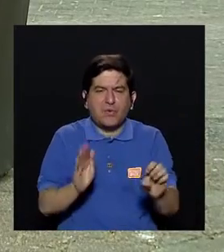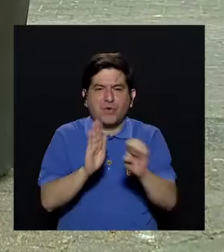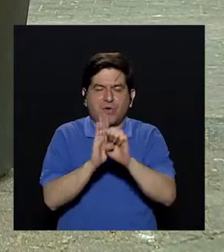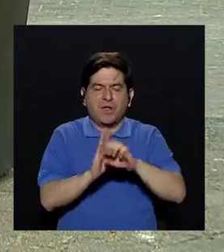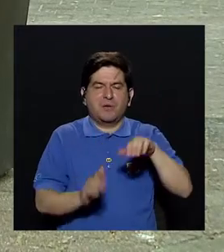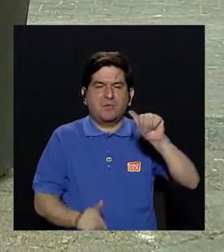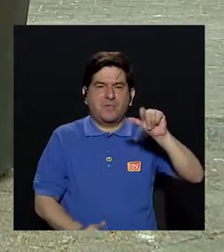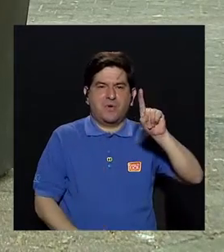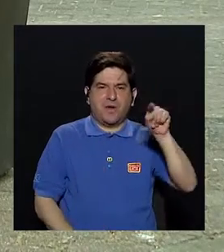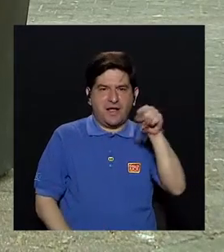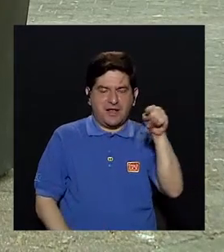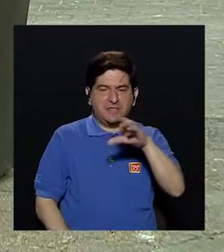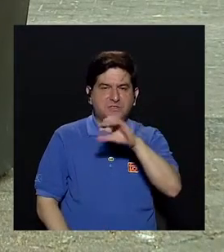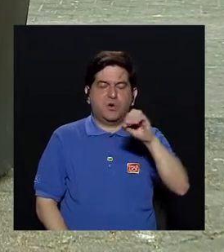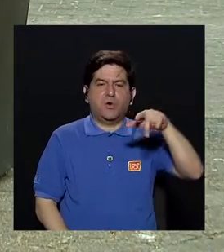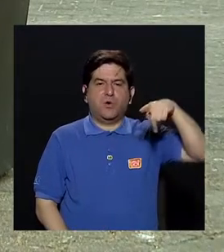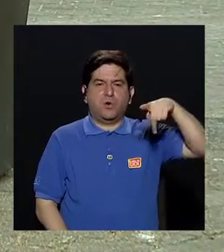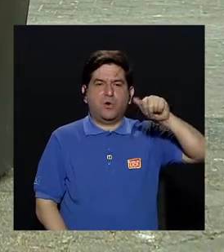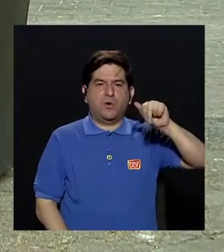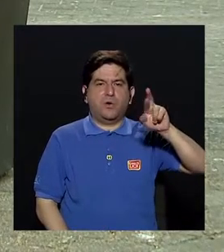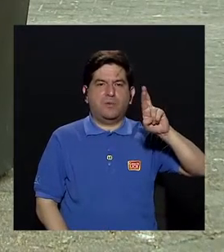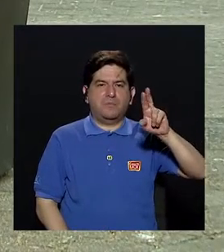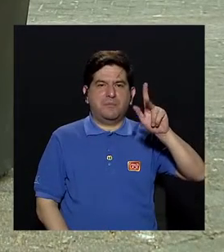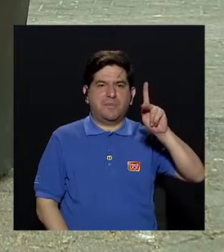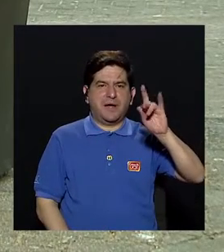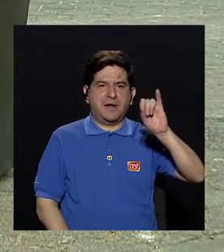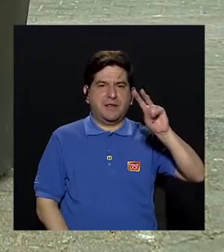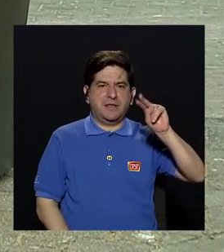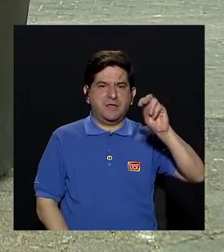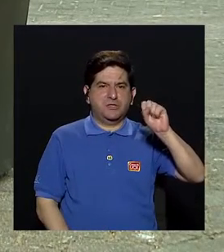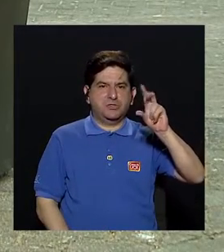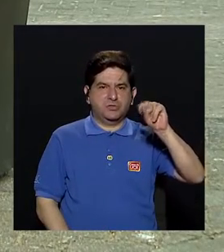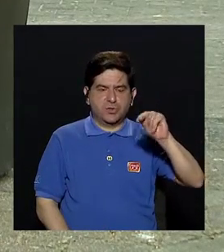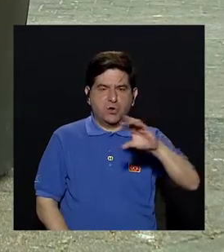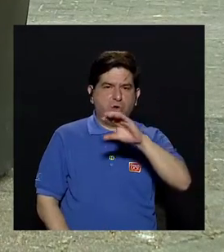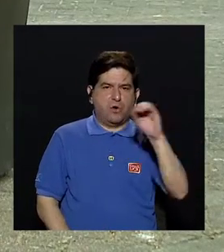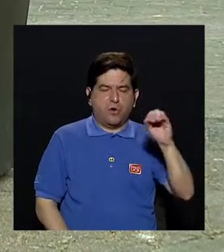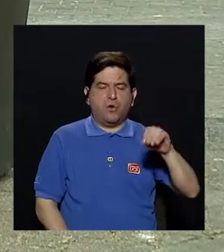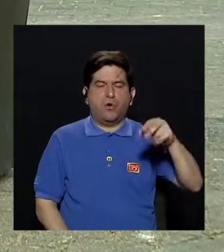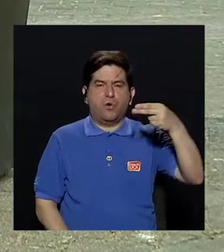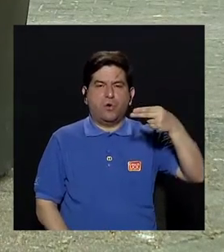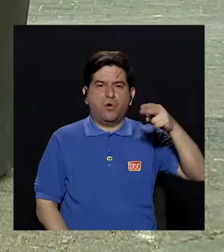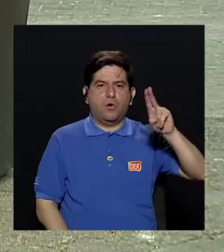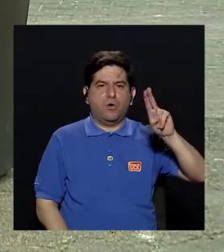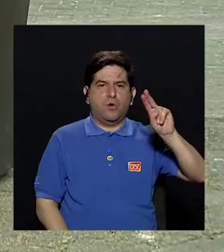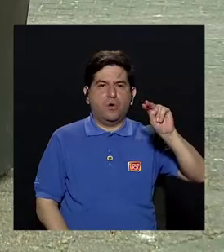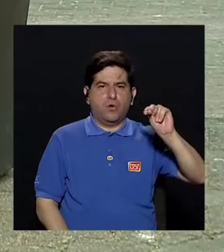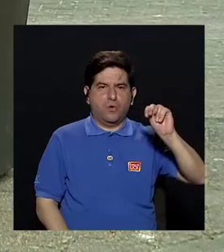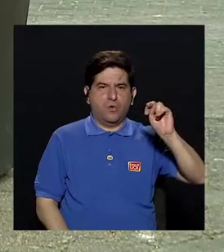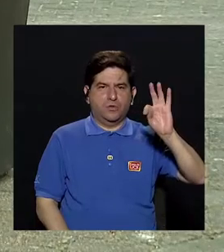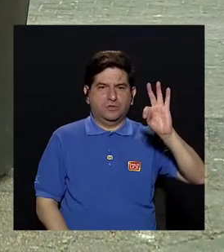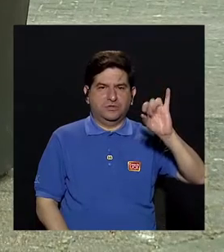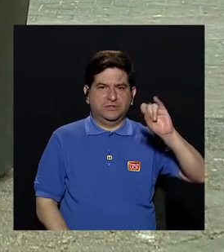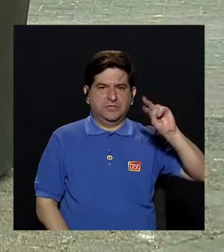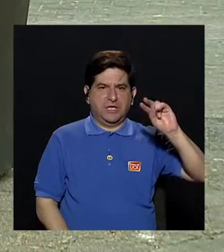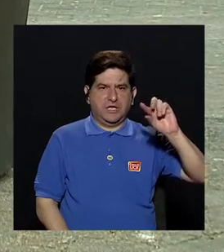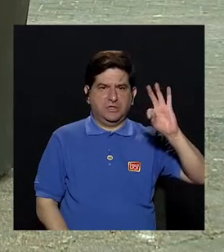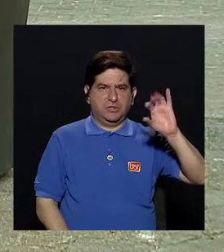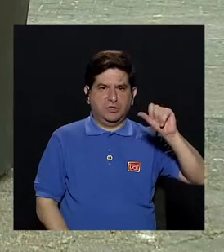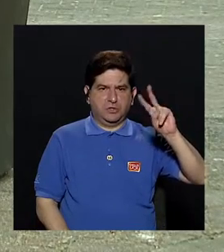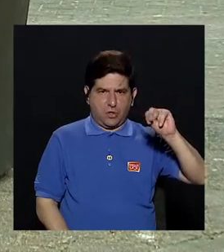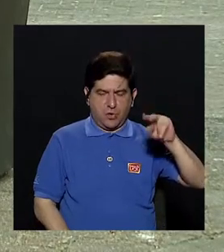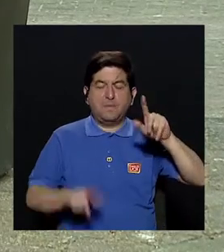enfermedad de Alzheimer, la enfermedad de Parkinson, la Corea de Huntington y otra serie de enfermedades aparecen